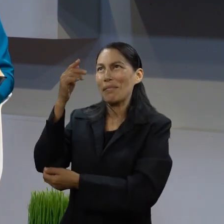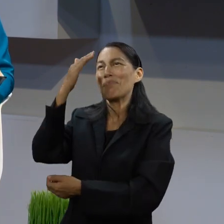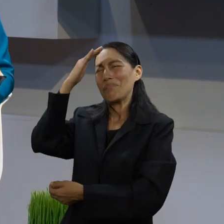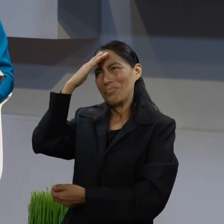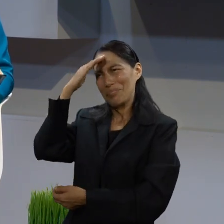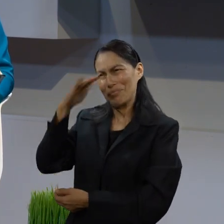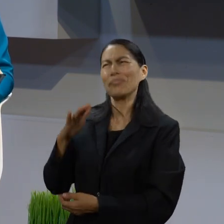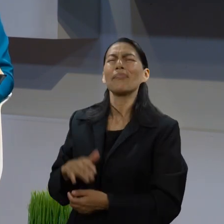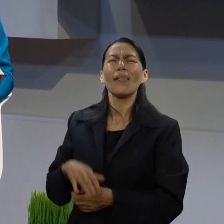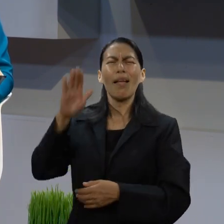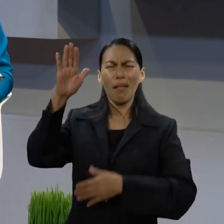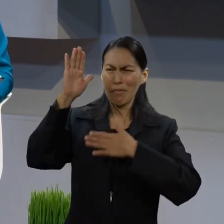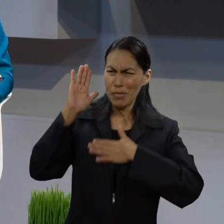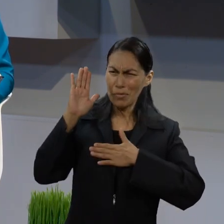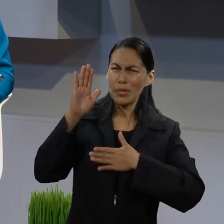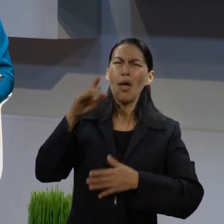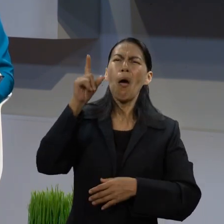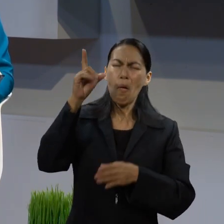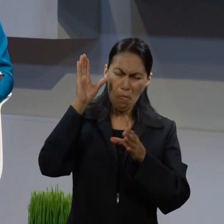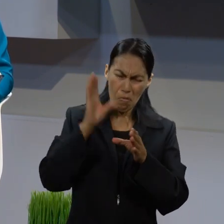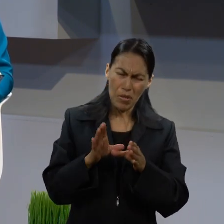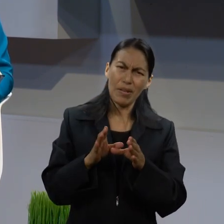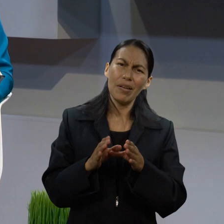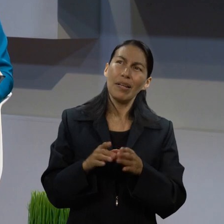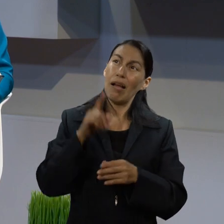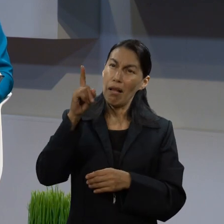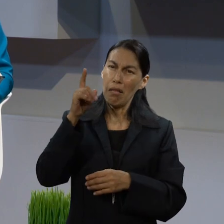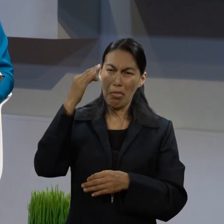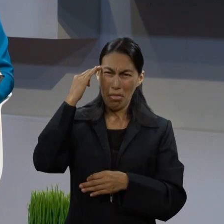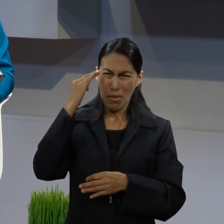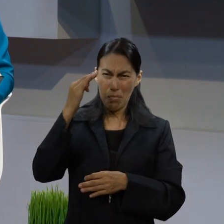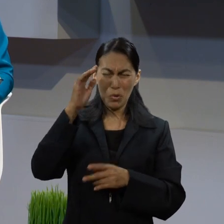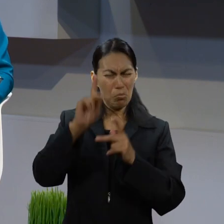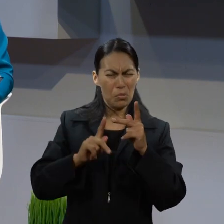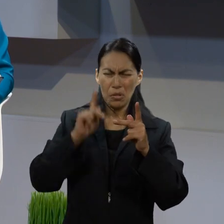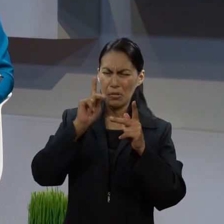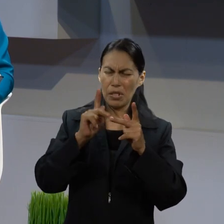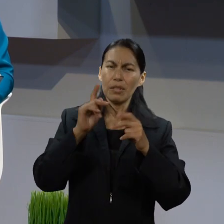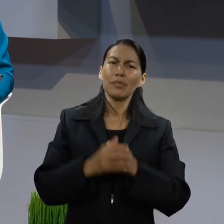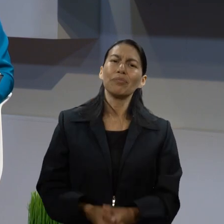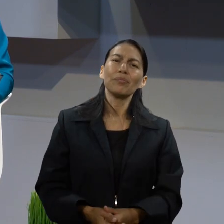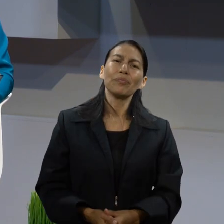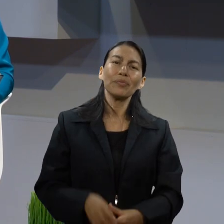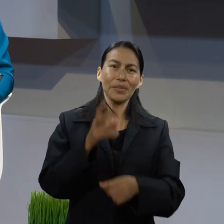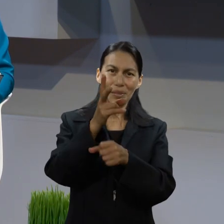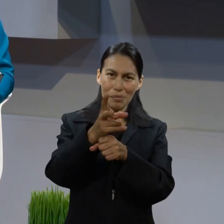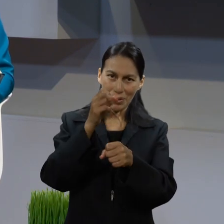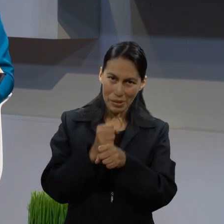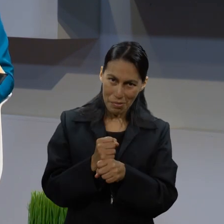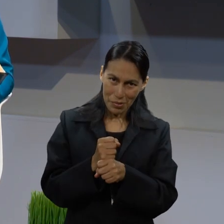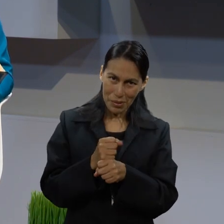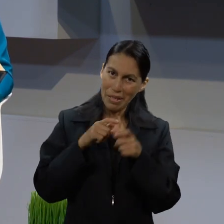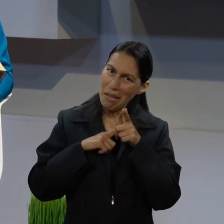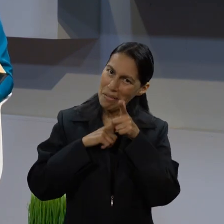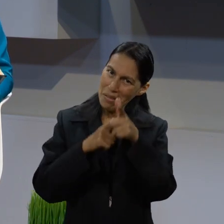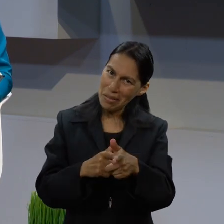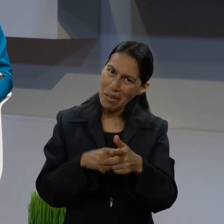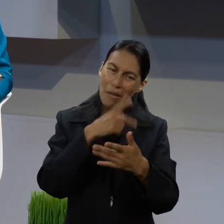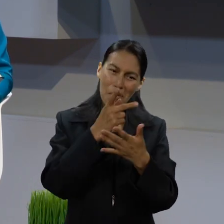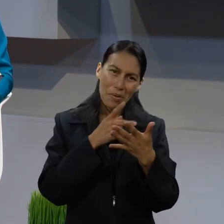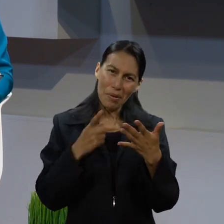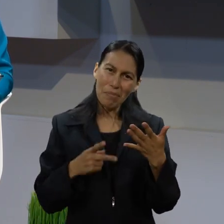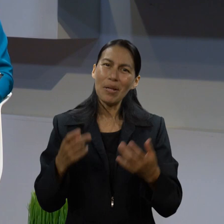cumplirá. Él conoce sus tiempos. Te animamos a que sigas estudiando la palabra de Dios, que sigas